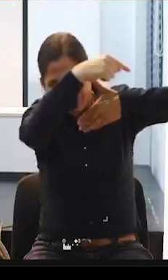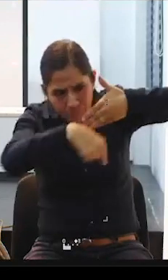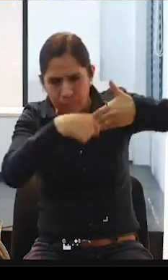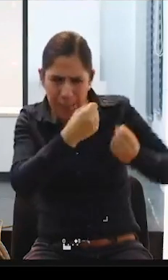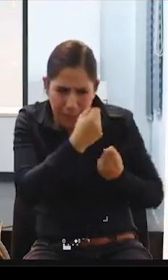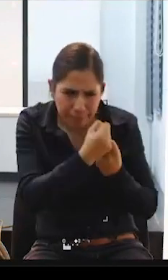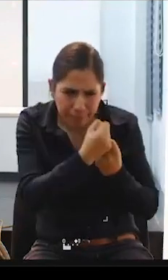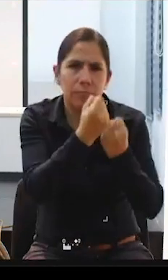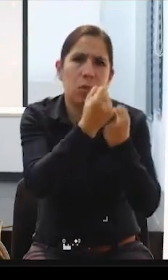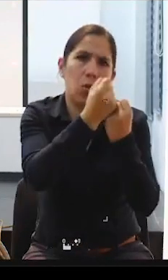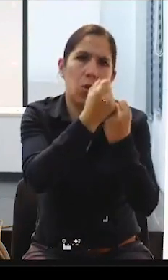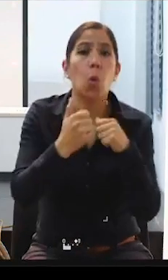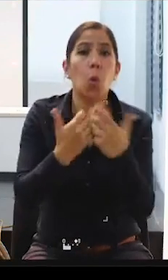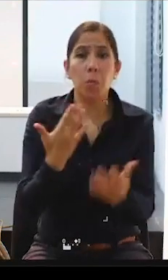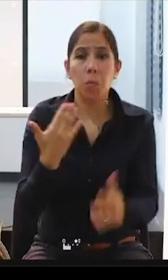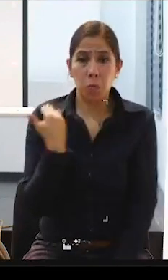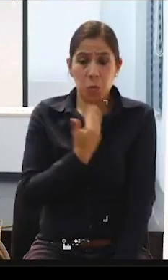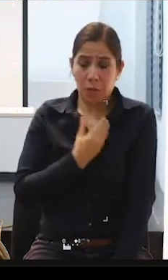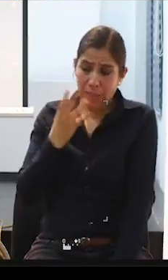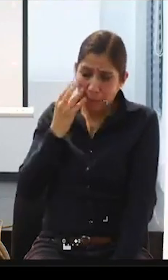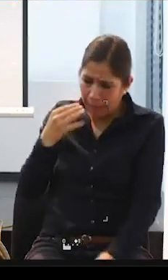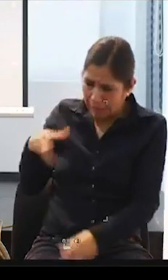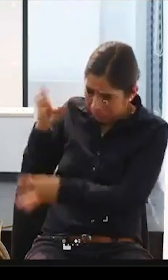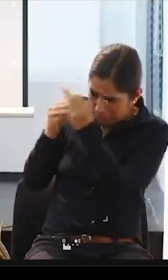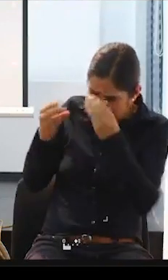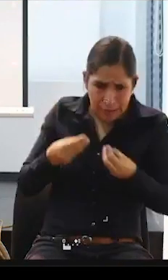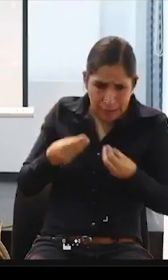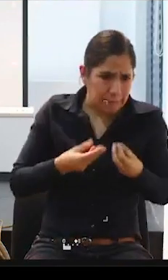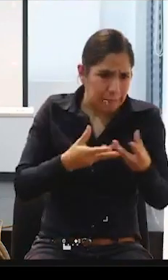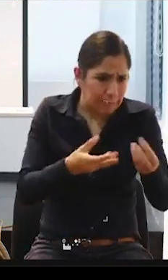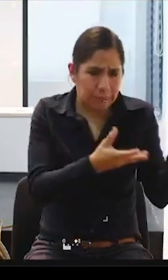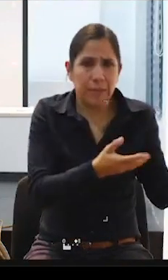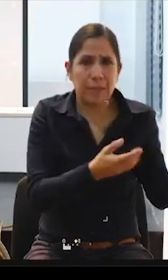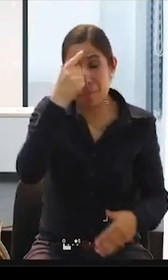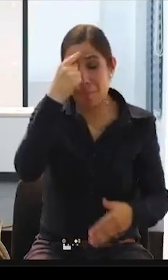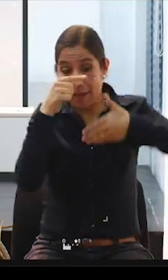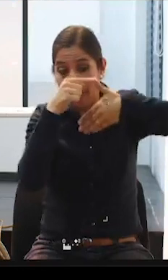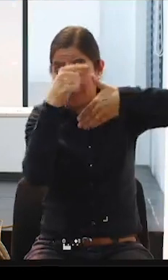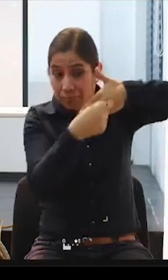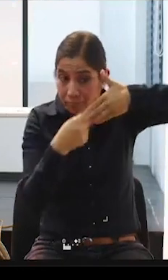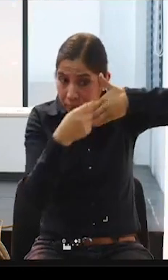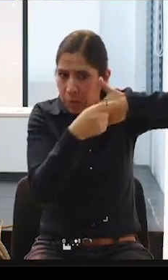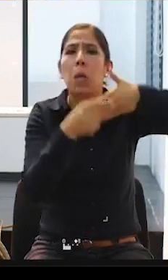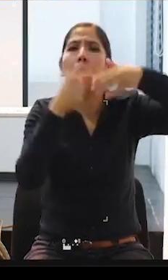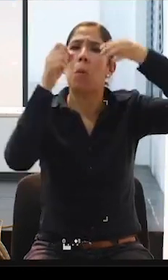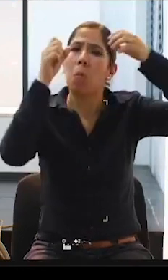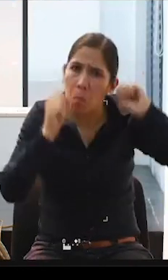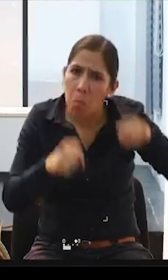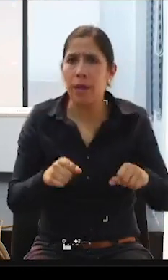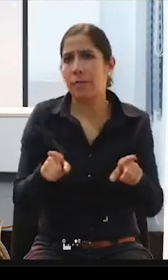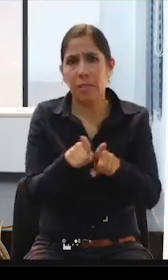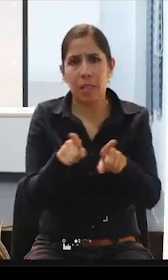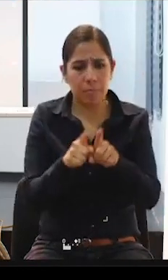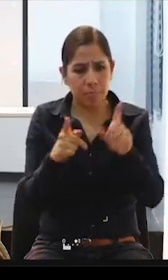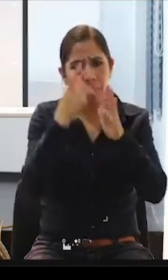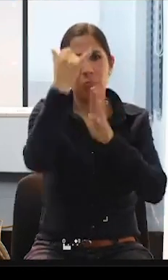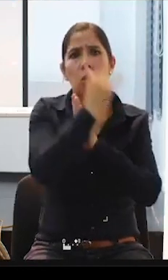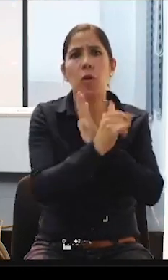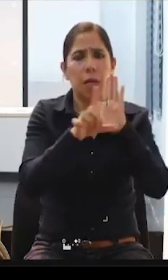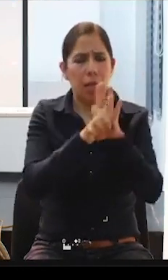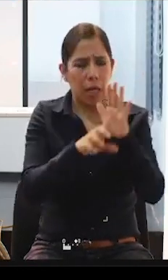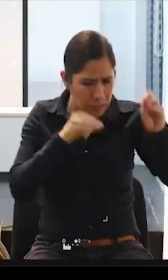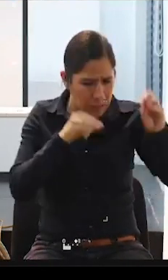nuestra experiencia, para que puedan presentar sus proyectos de ley, para que puedan gozar también de su autonomía